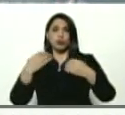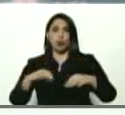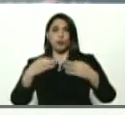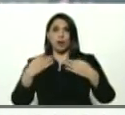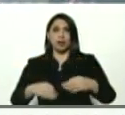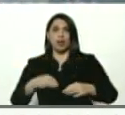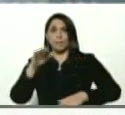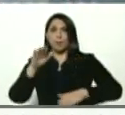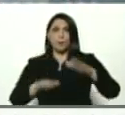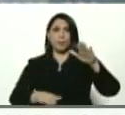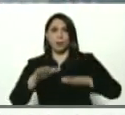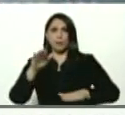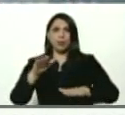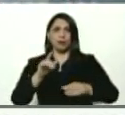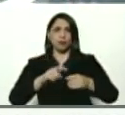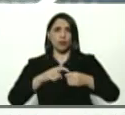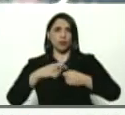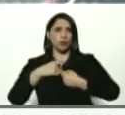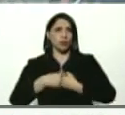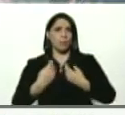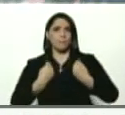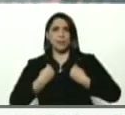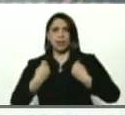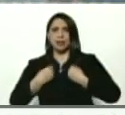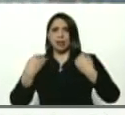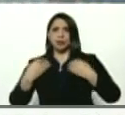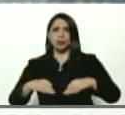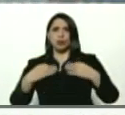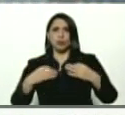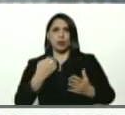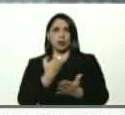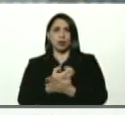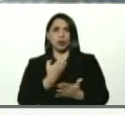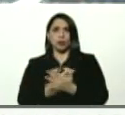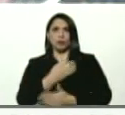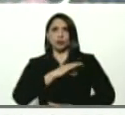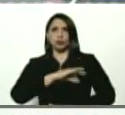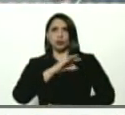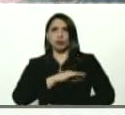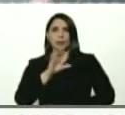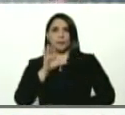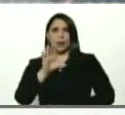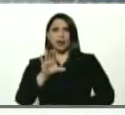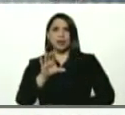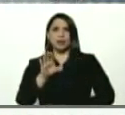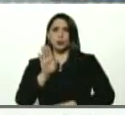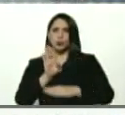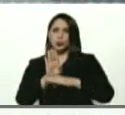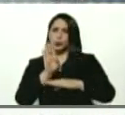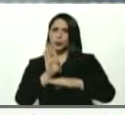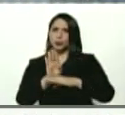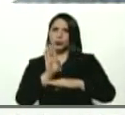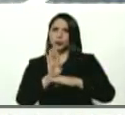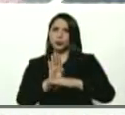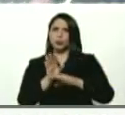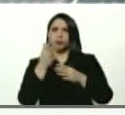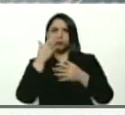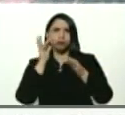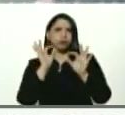relativa, incorporándose a la vida económica y social del país, con mucha cautela, con mucha precaución,